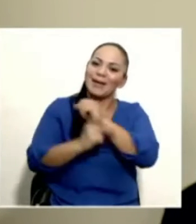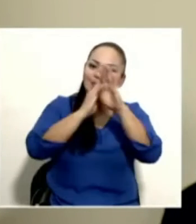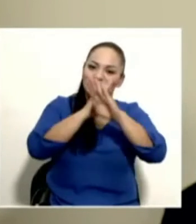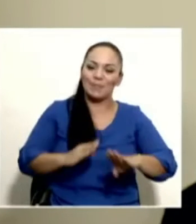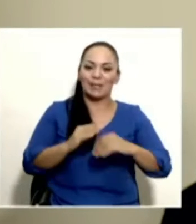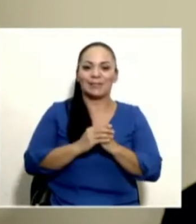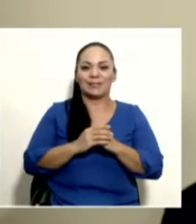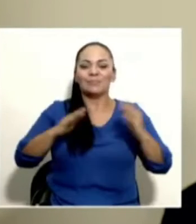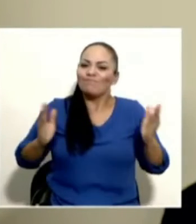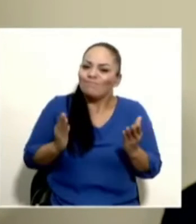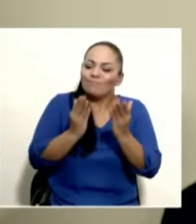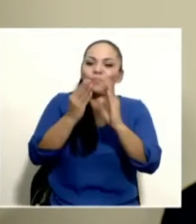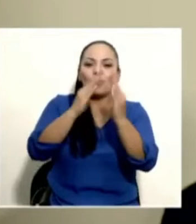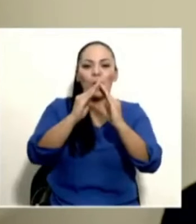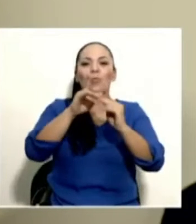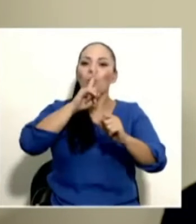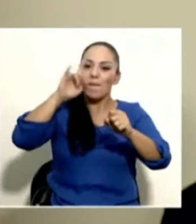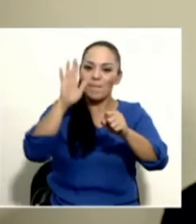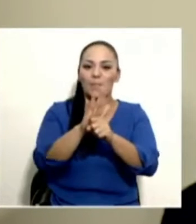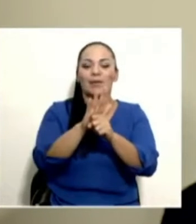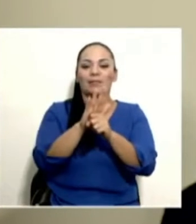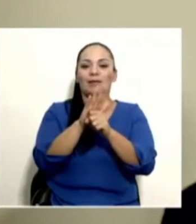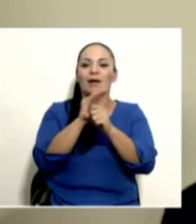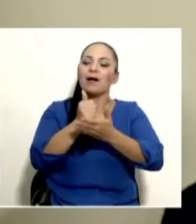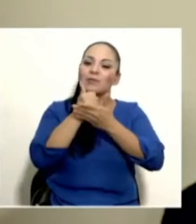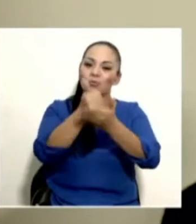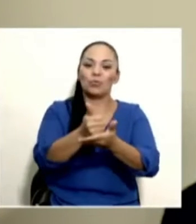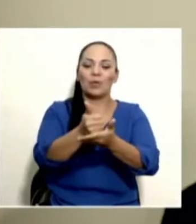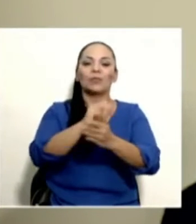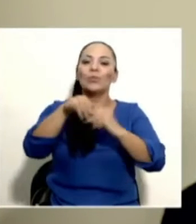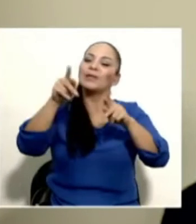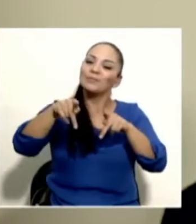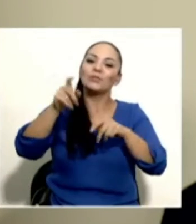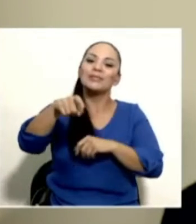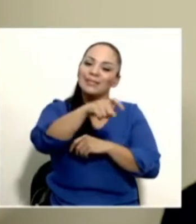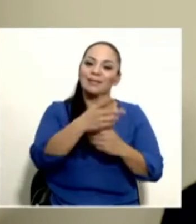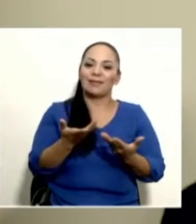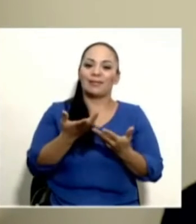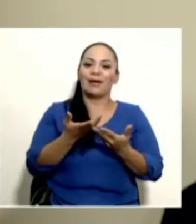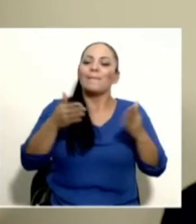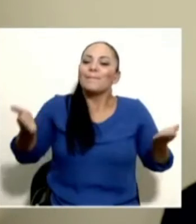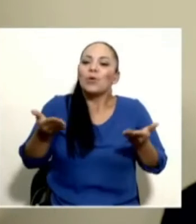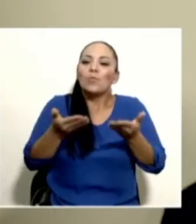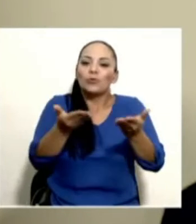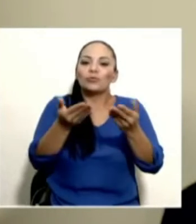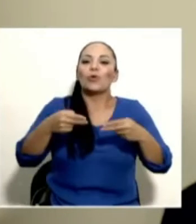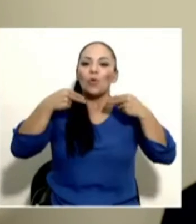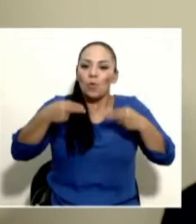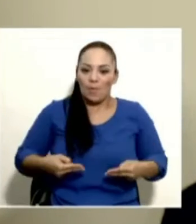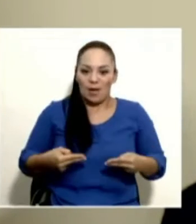Promovamos que nuestro pueblo se comprometa con la ayuda al necesitado, la promoción humana